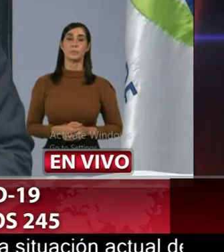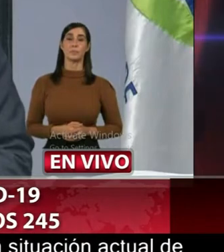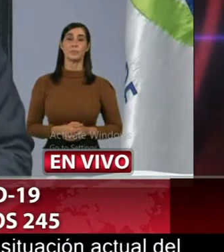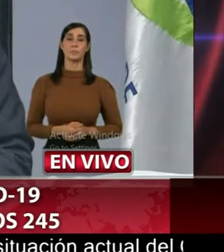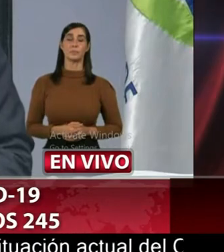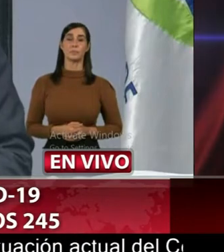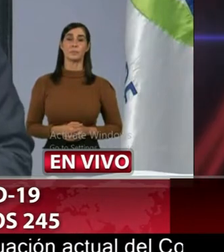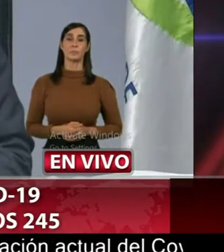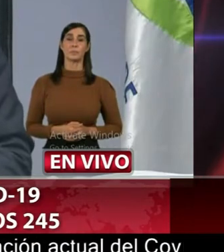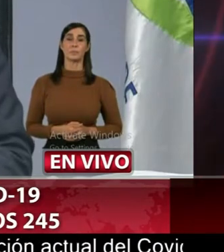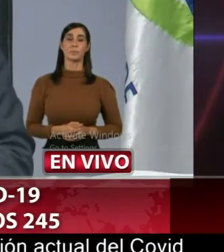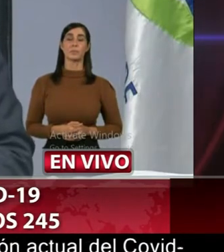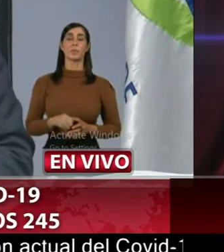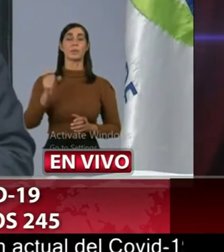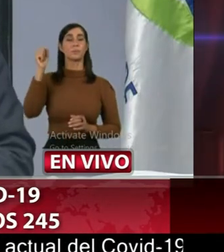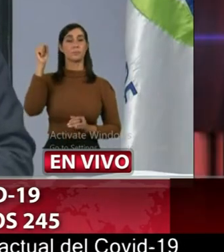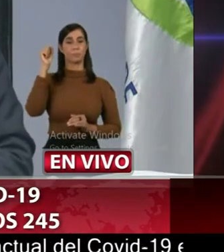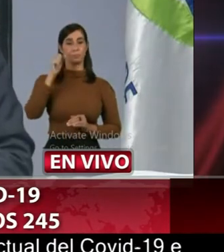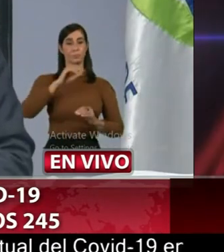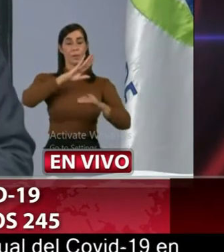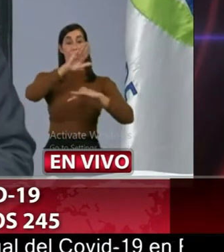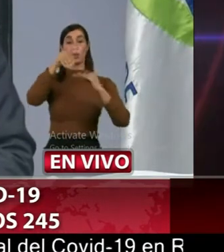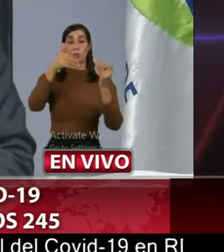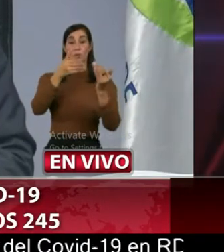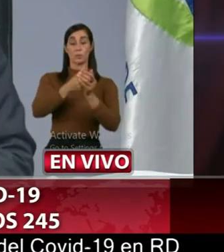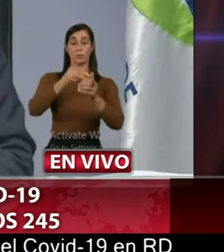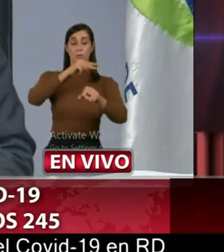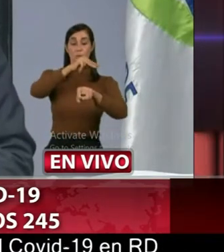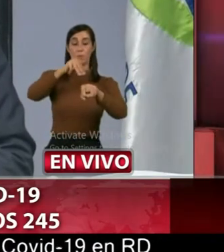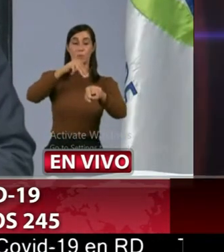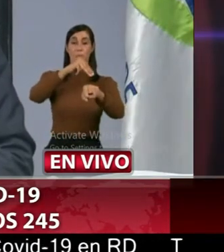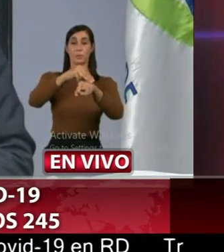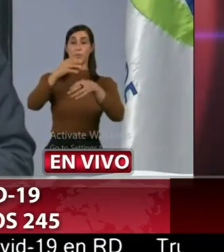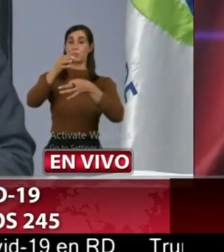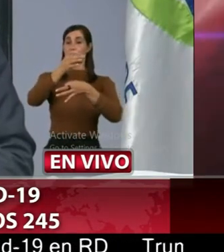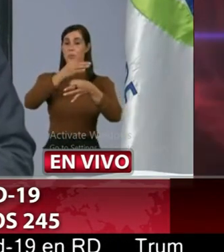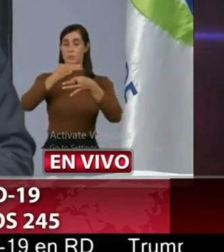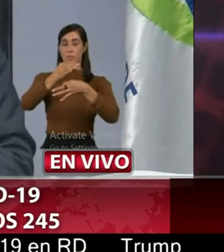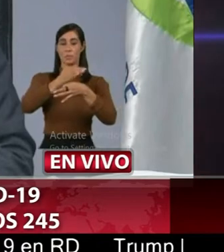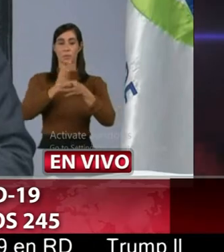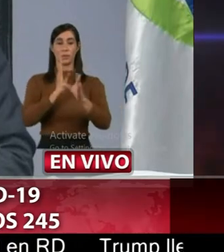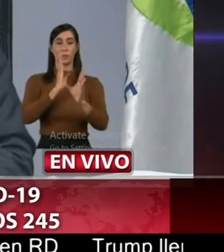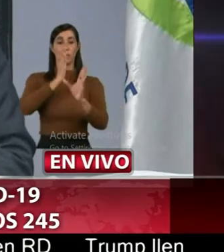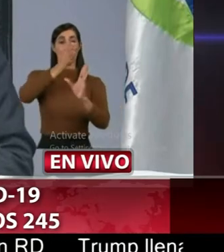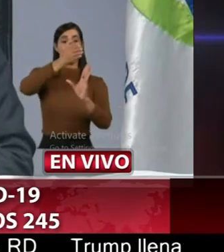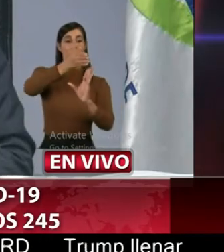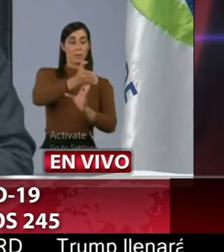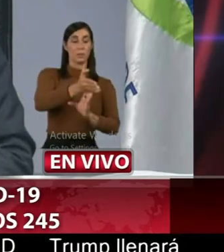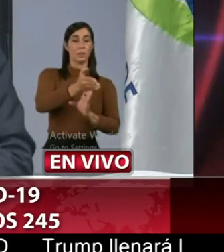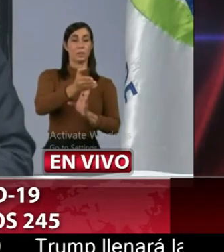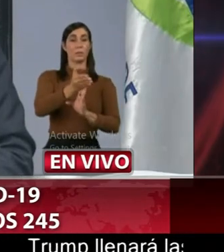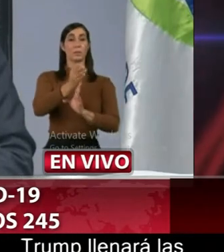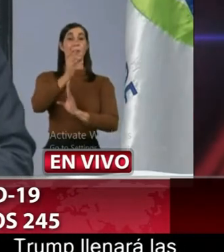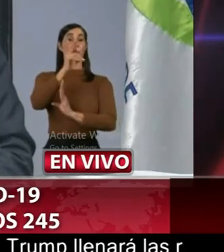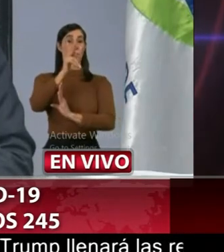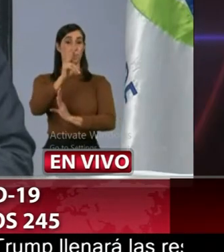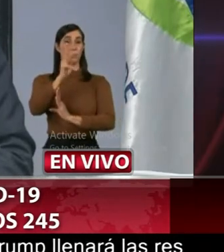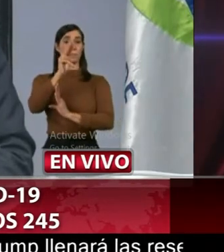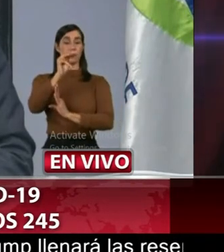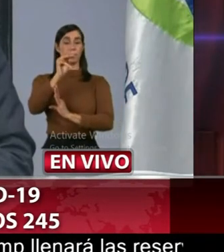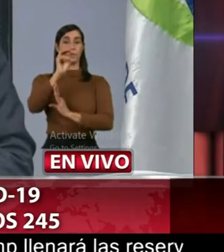si todos los municipios de de Duarte están siendo intervenidos en el caso de Pimentel